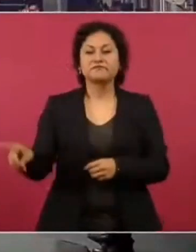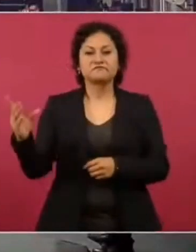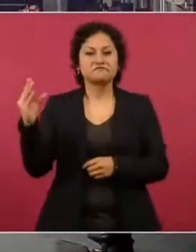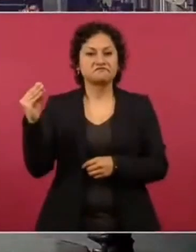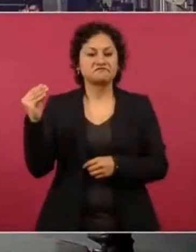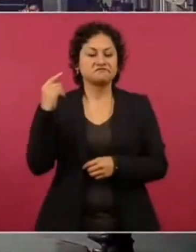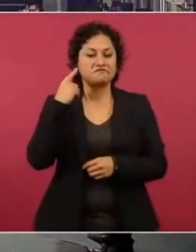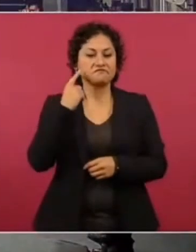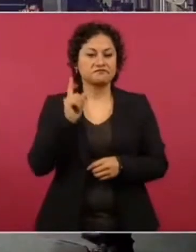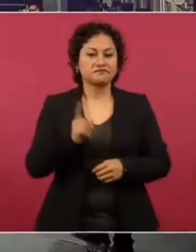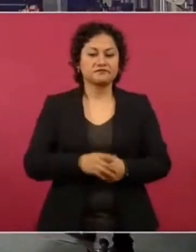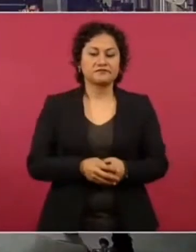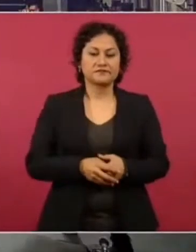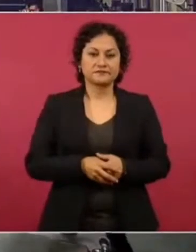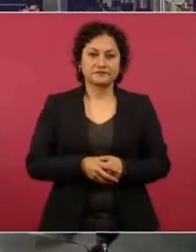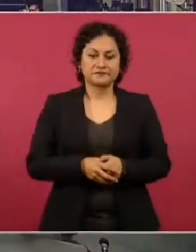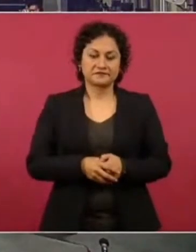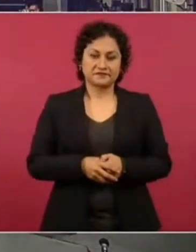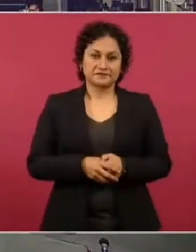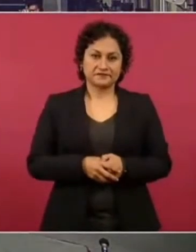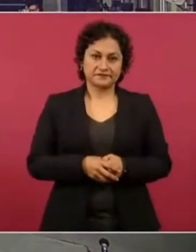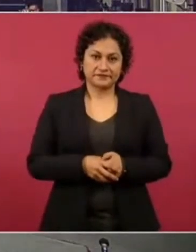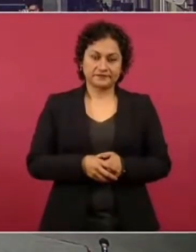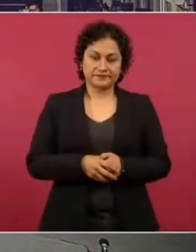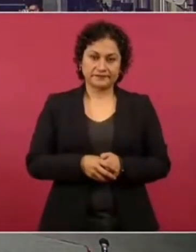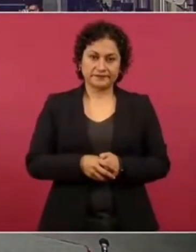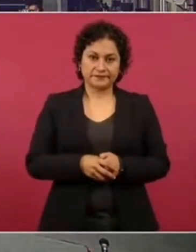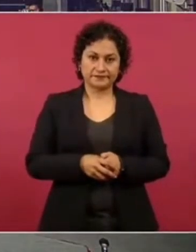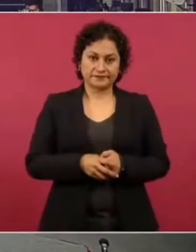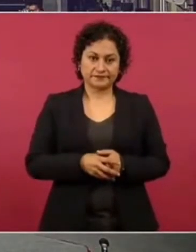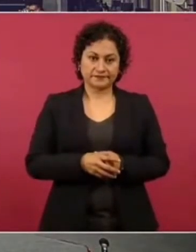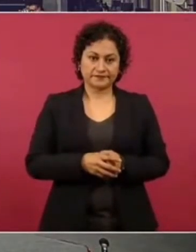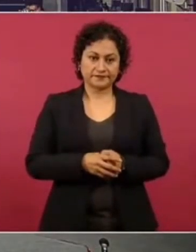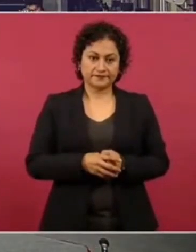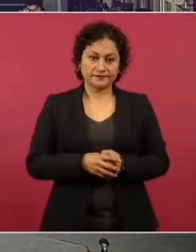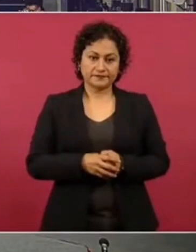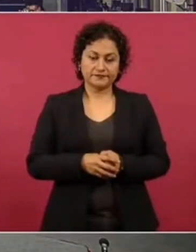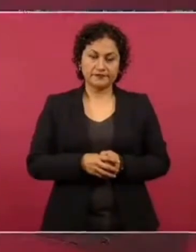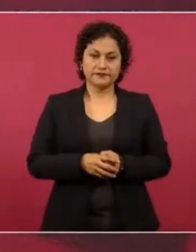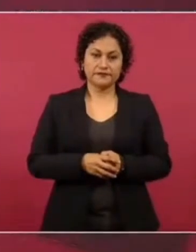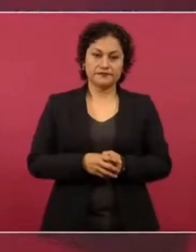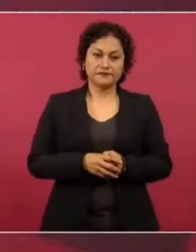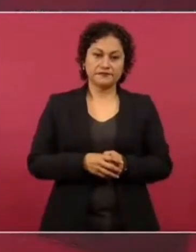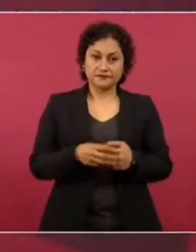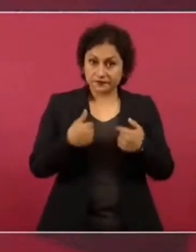¿También nos supone un departamento lo que hace? ¿Yo?